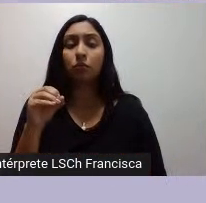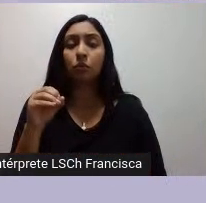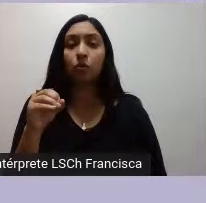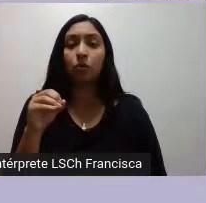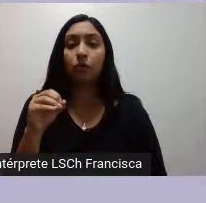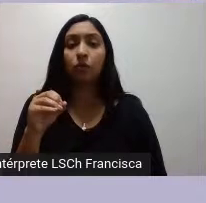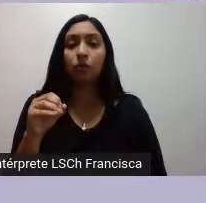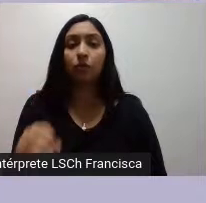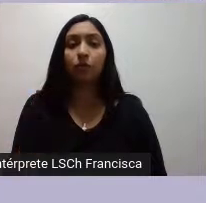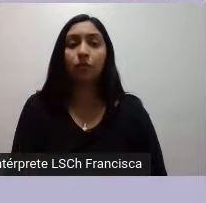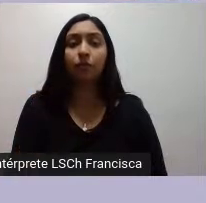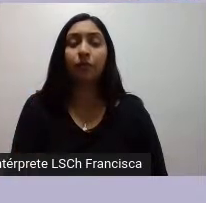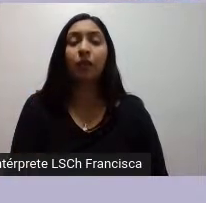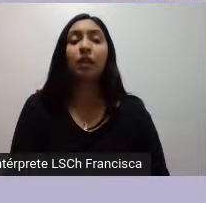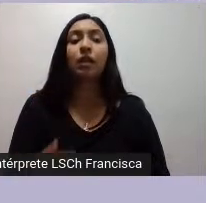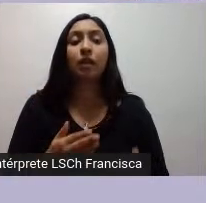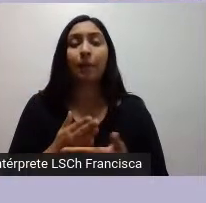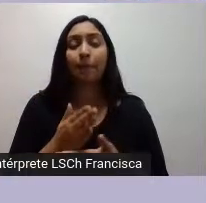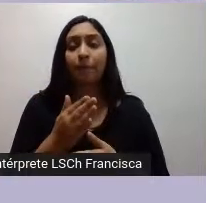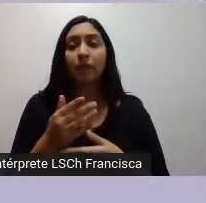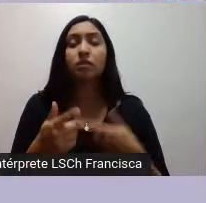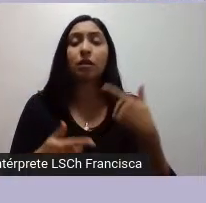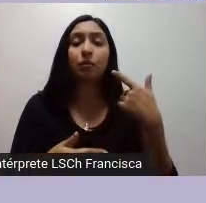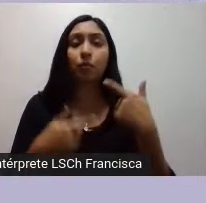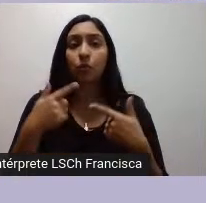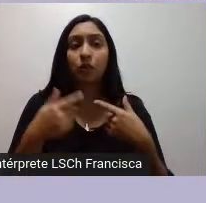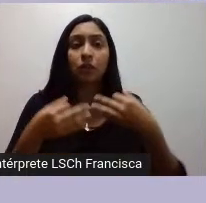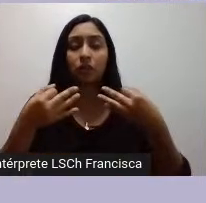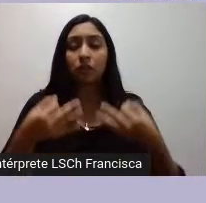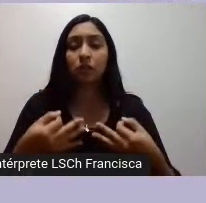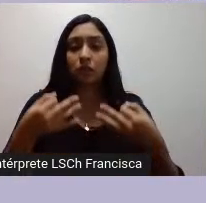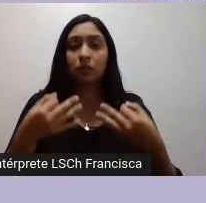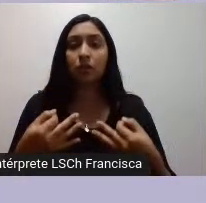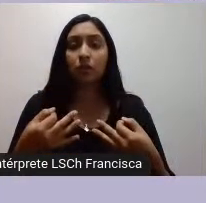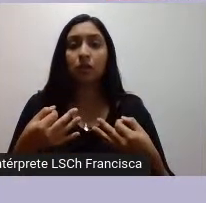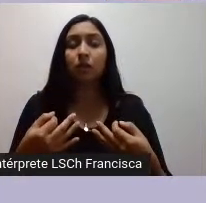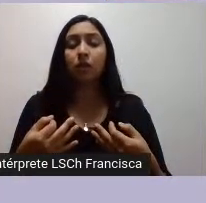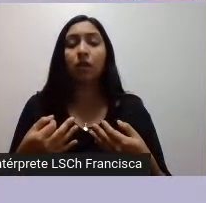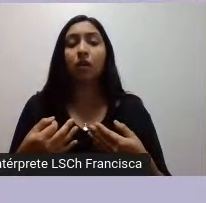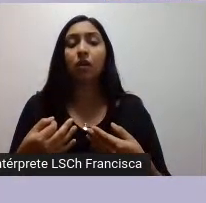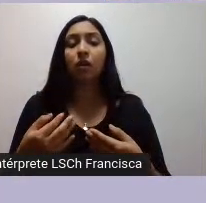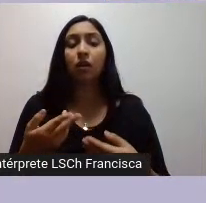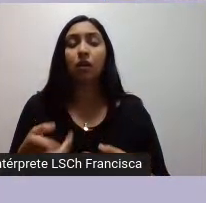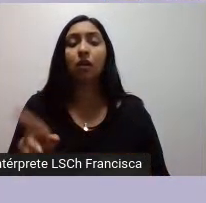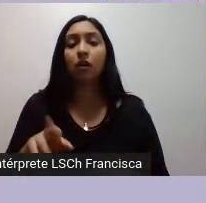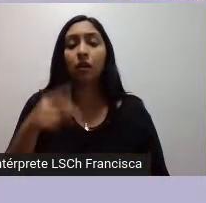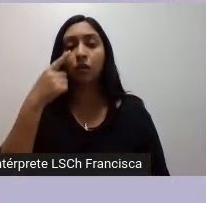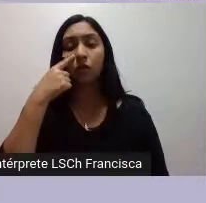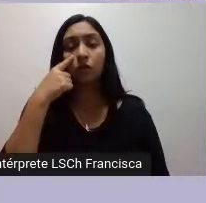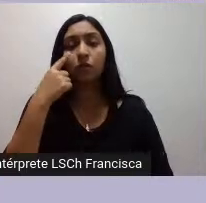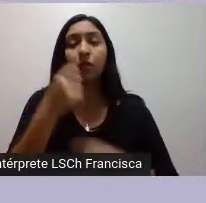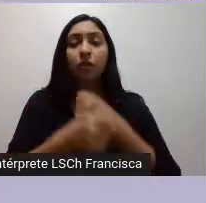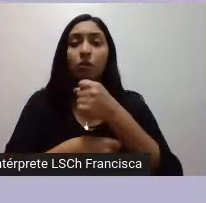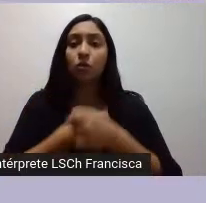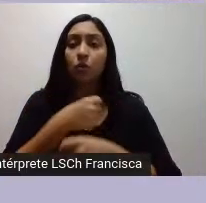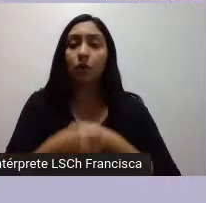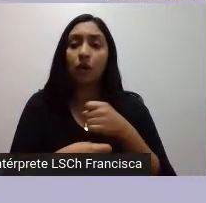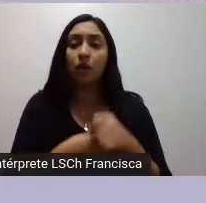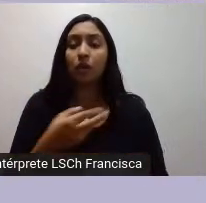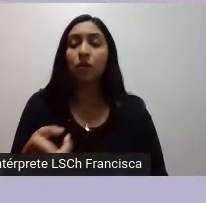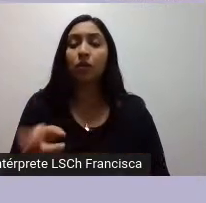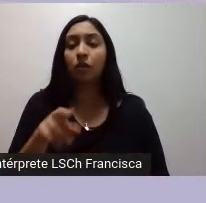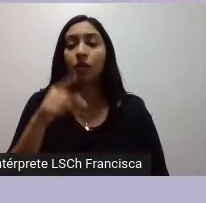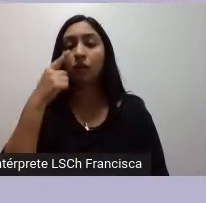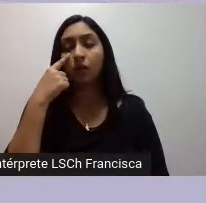y comienza entonces en esta política de seguridad en la era de los reconocimientos o en los años de reconocimiento generan